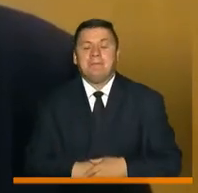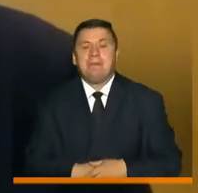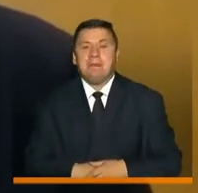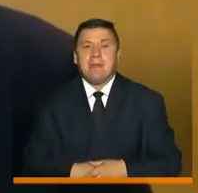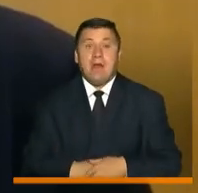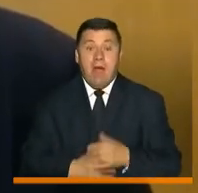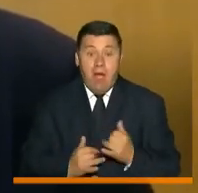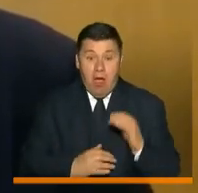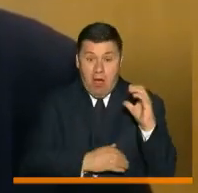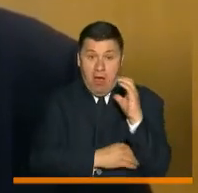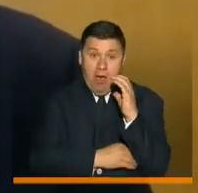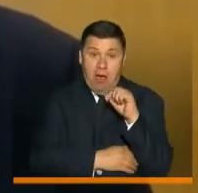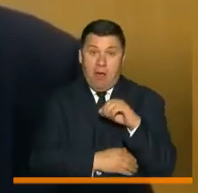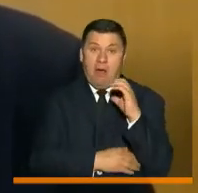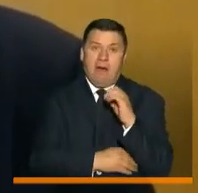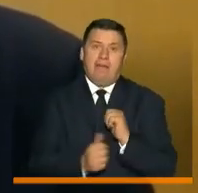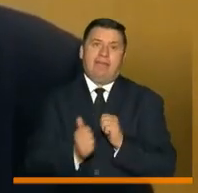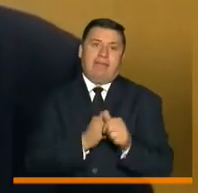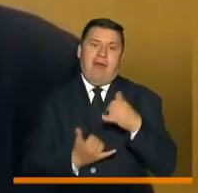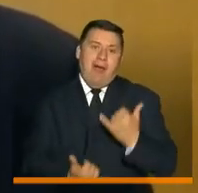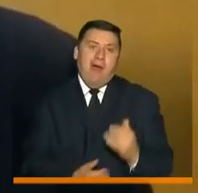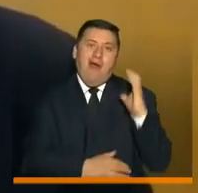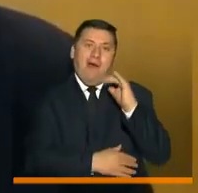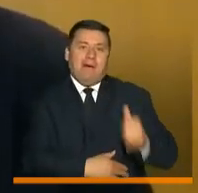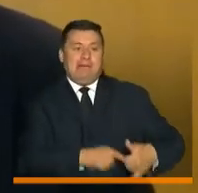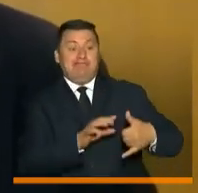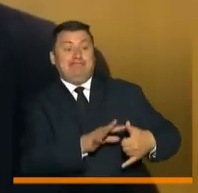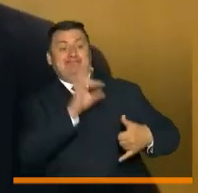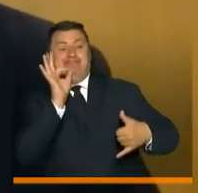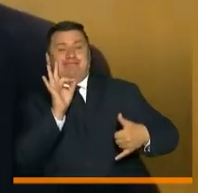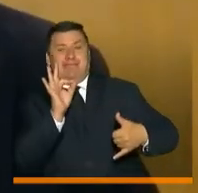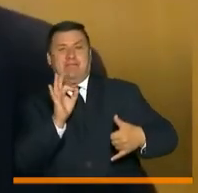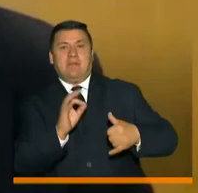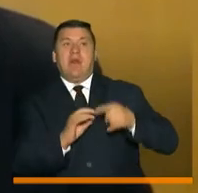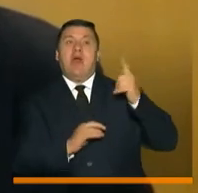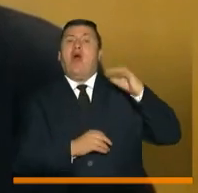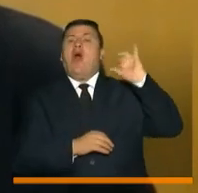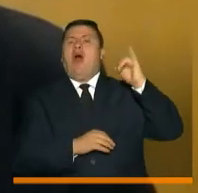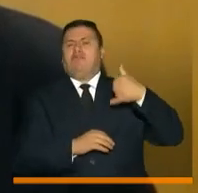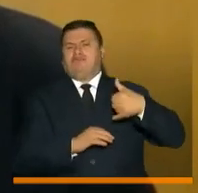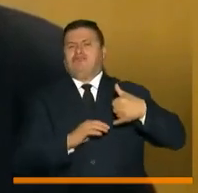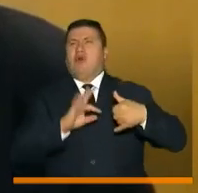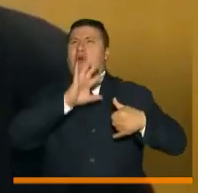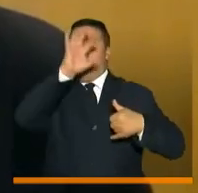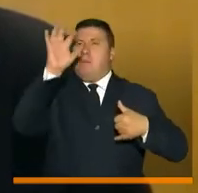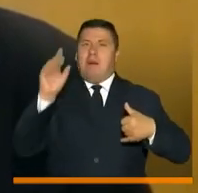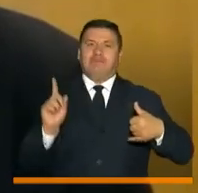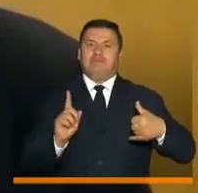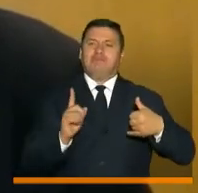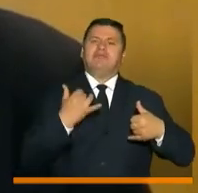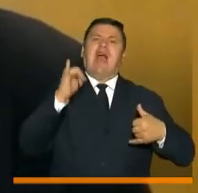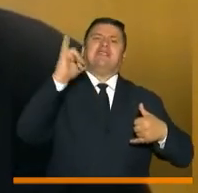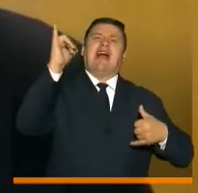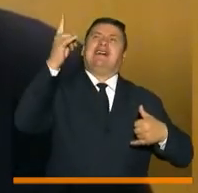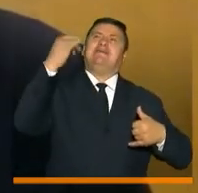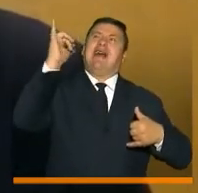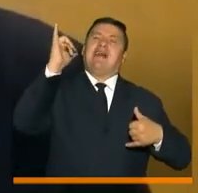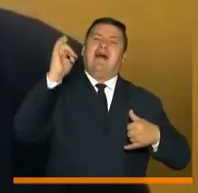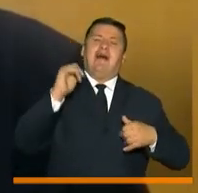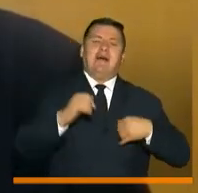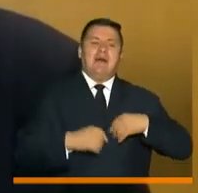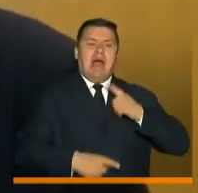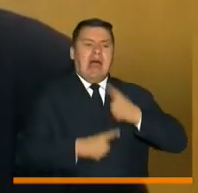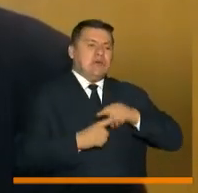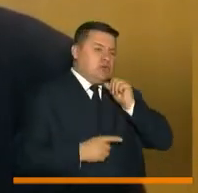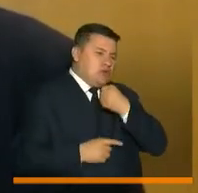momentos Colombia está pasando, le tocó su turno, digamos. Hay otros países que han pasado adelante con la ola, pero Colombia está ahora de turno, digamos,